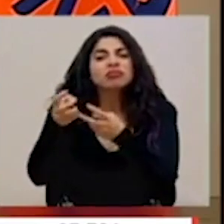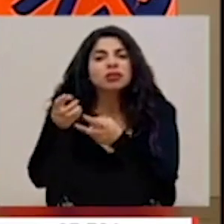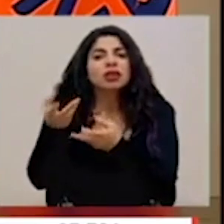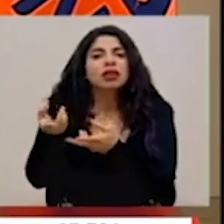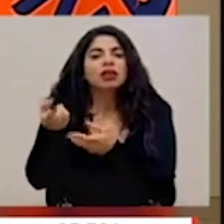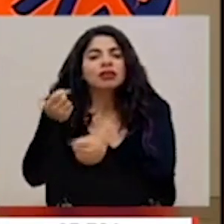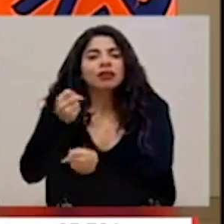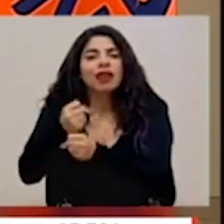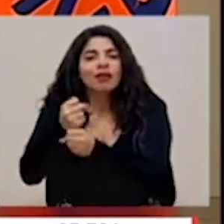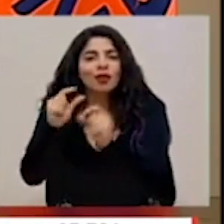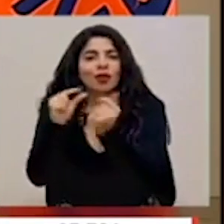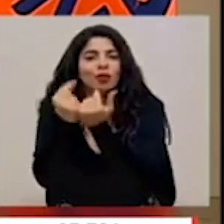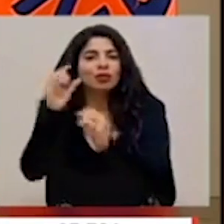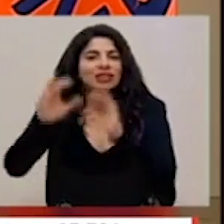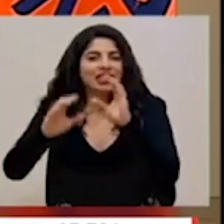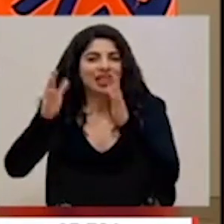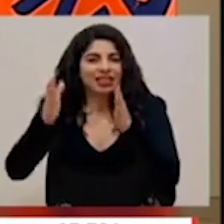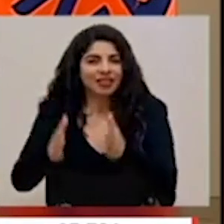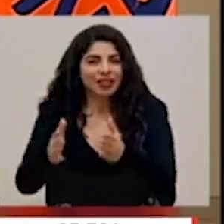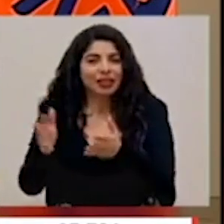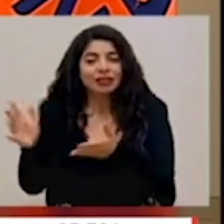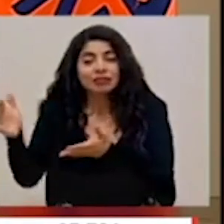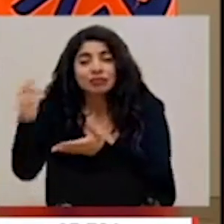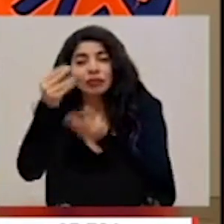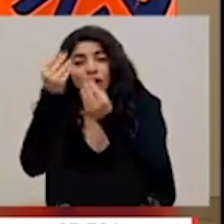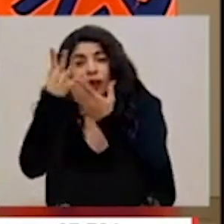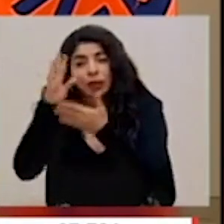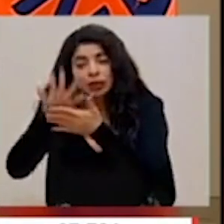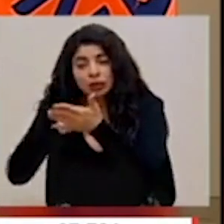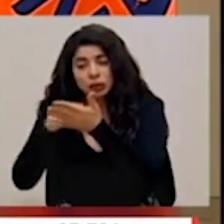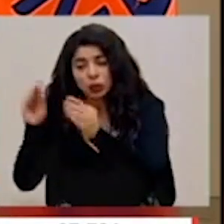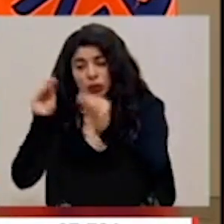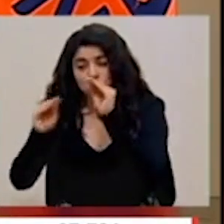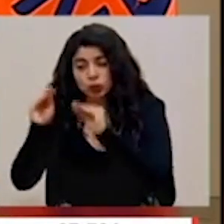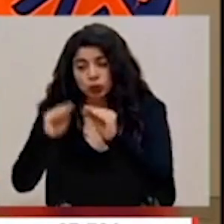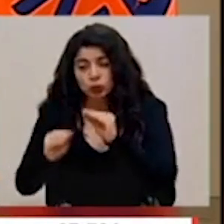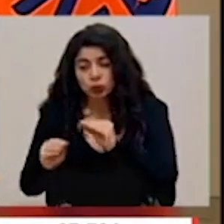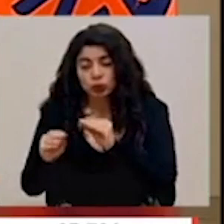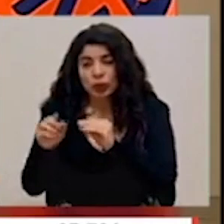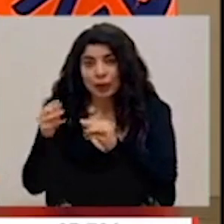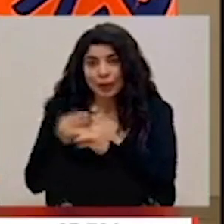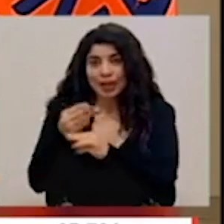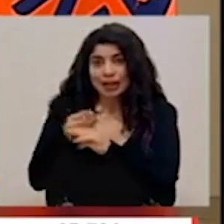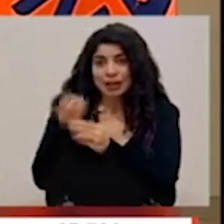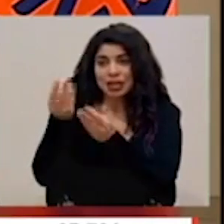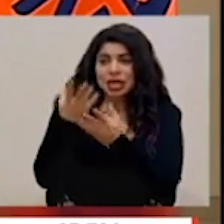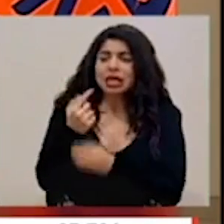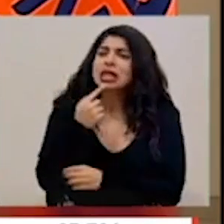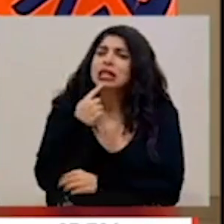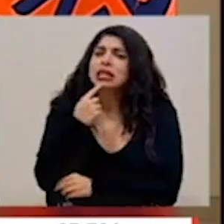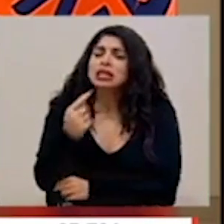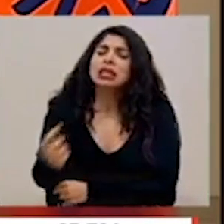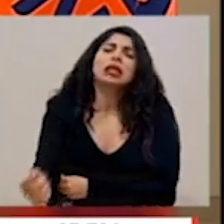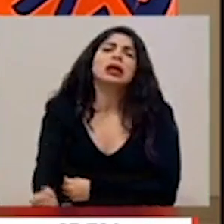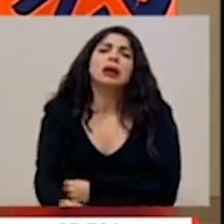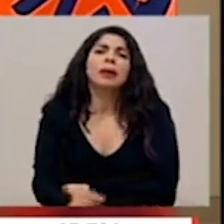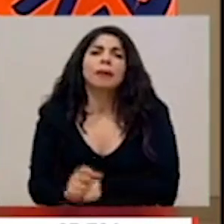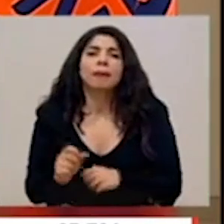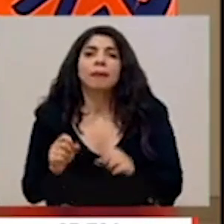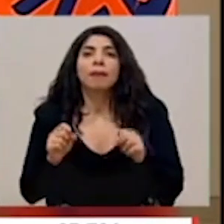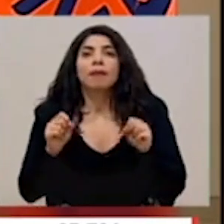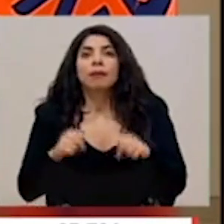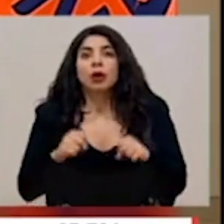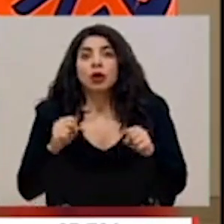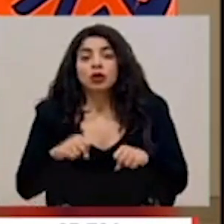diferentes grupos de científicos de datos nos dan cuenta que podríamos tener la no